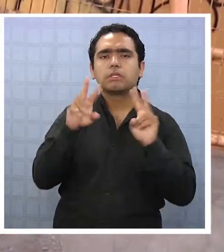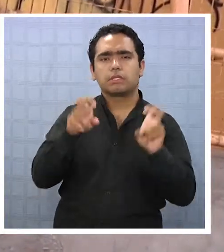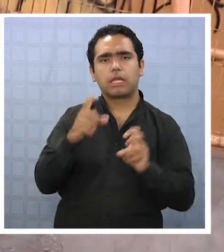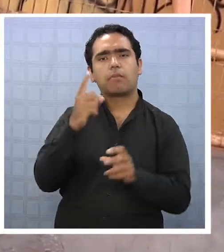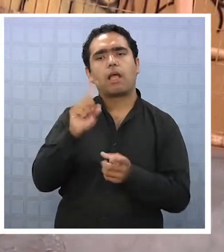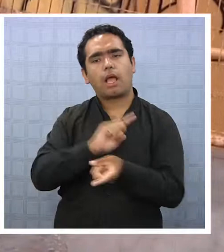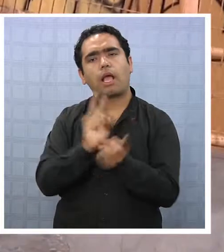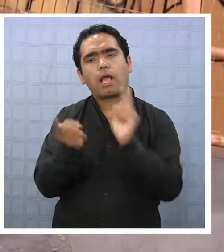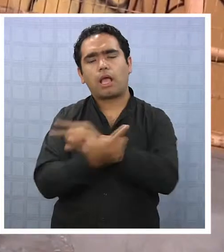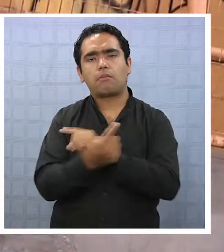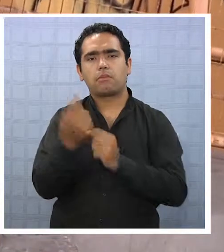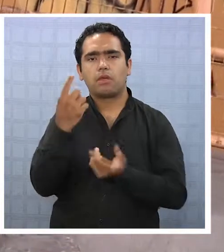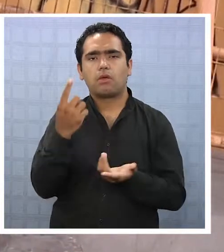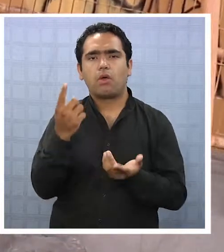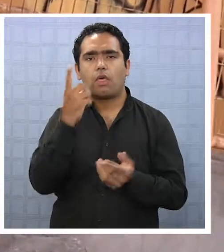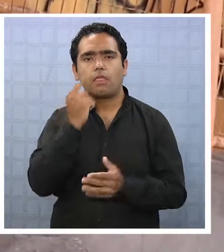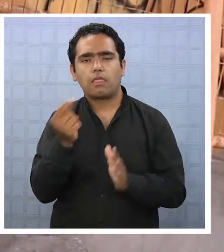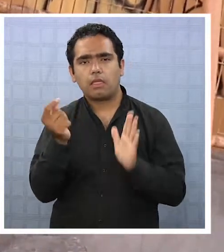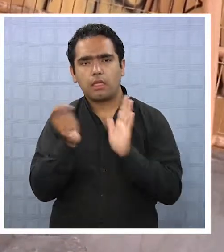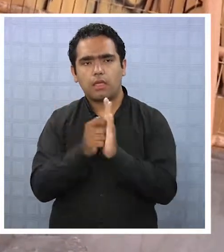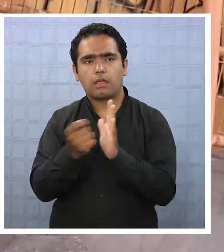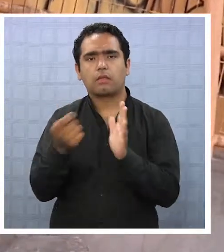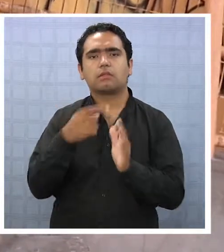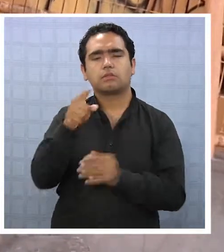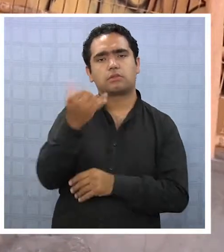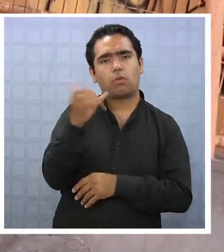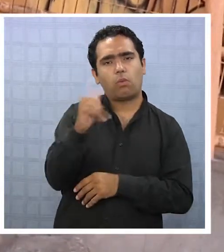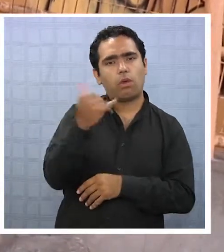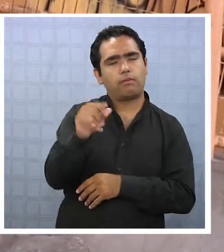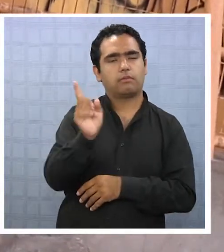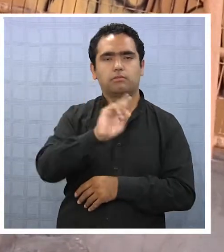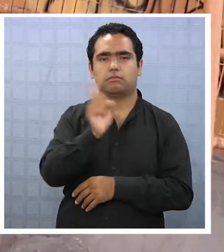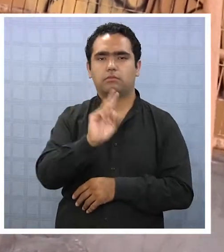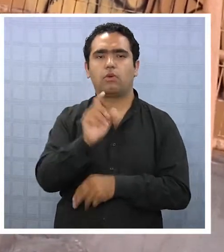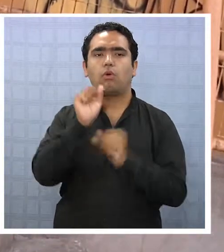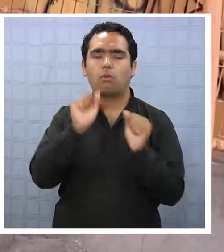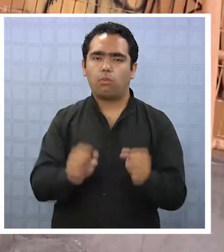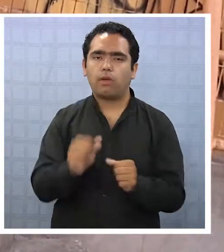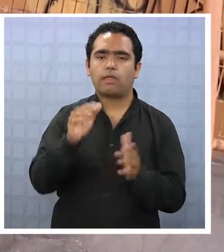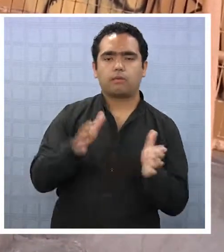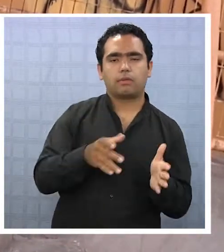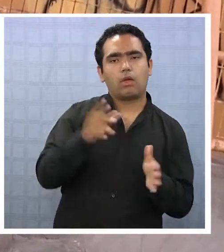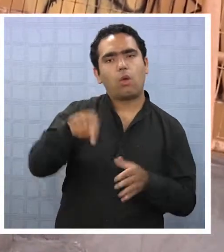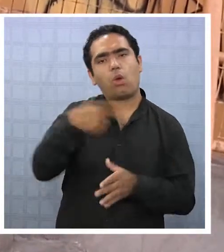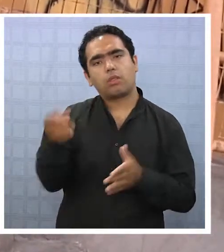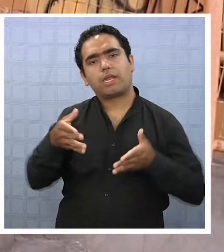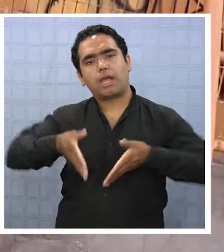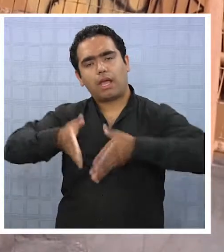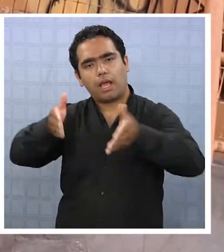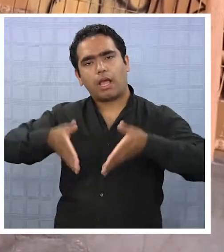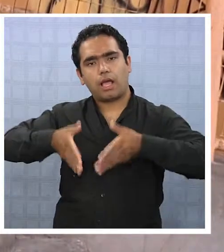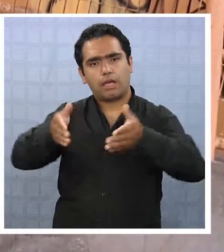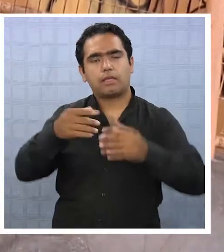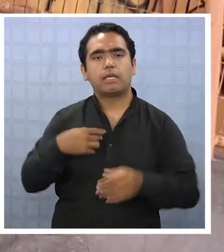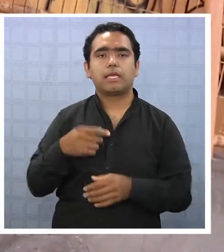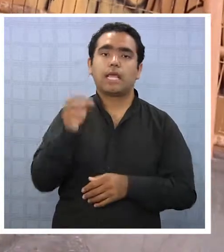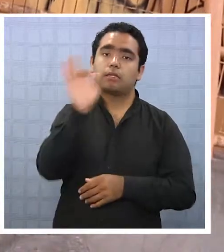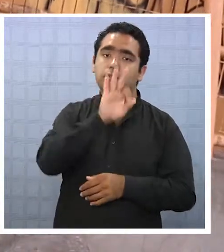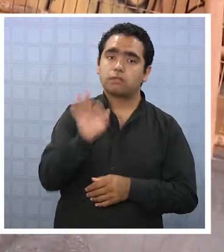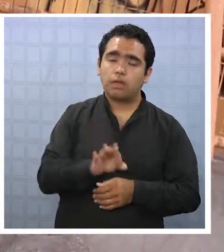Que la feria que se instala el día jueves acá se podía instalar en piloto pardo el día jueves y el día sábado se podía instalar acá